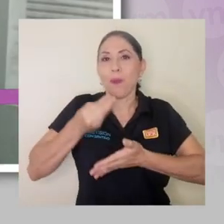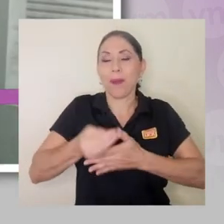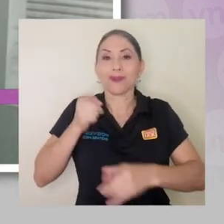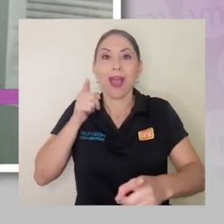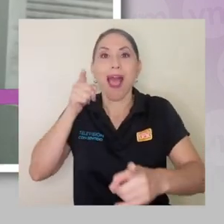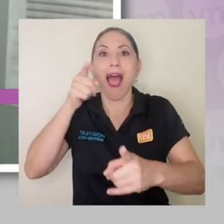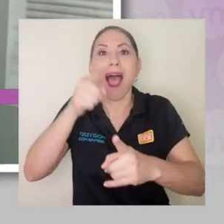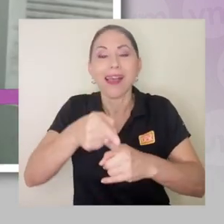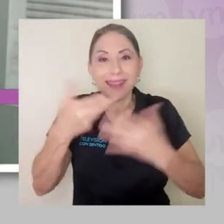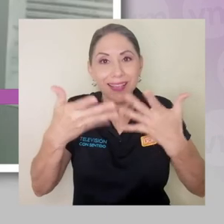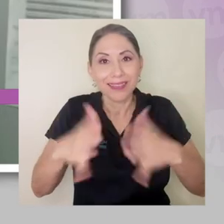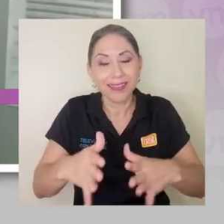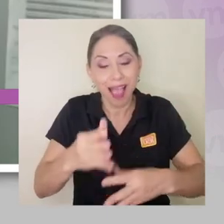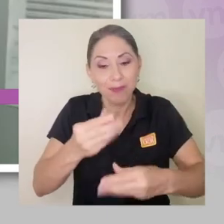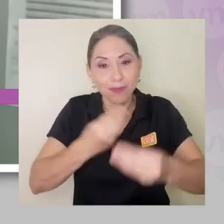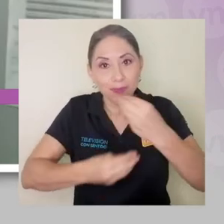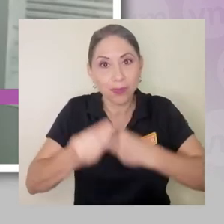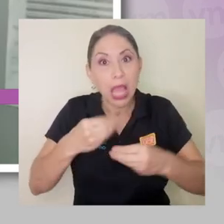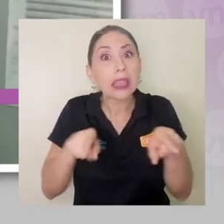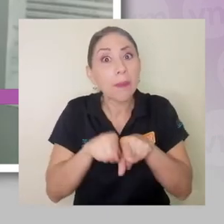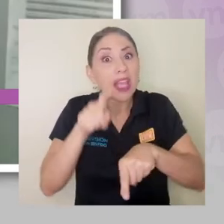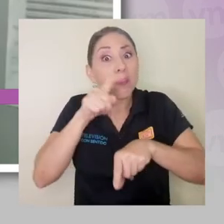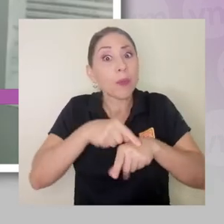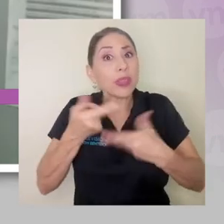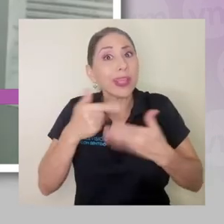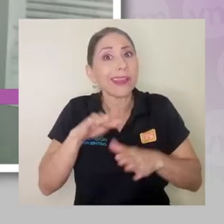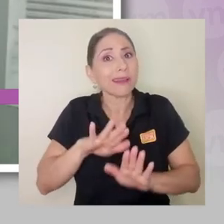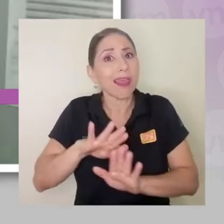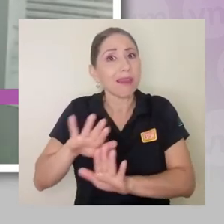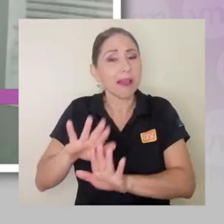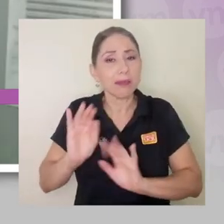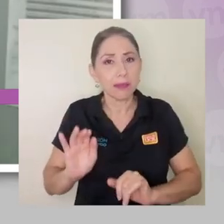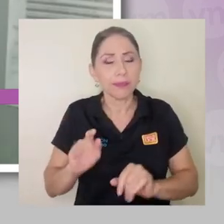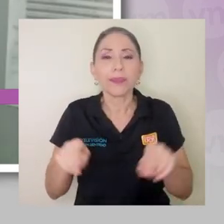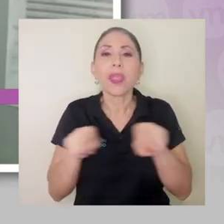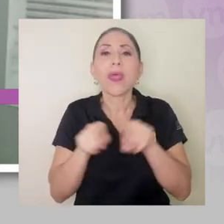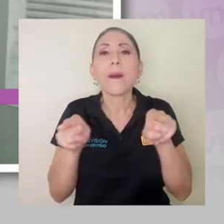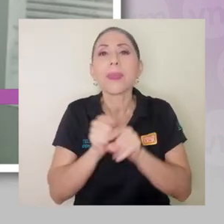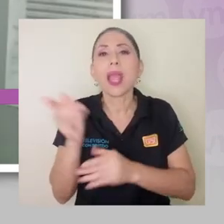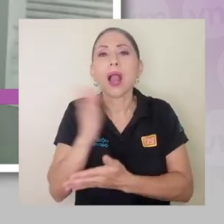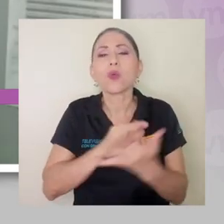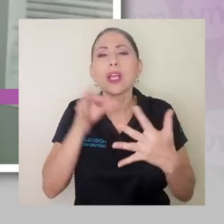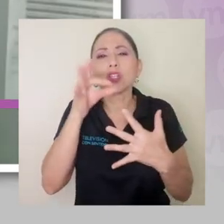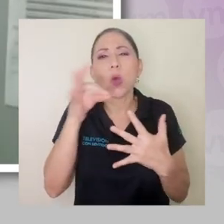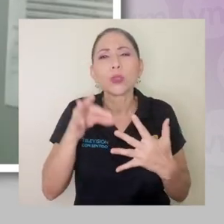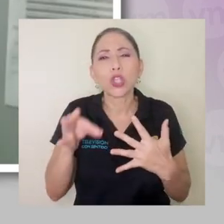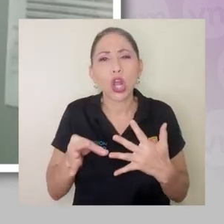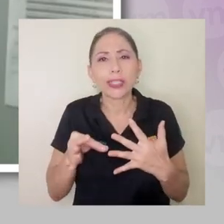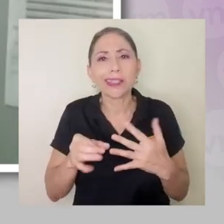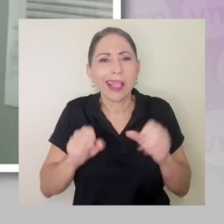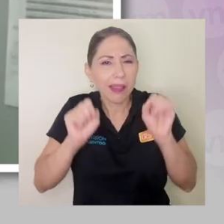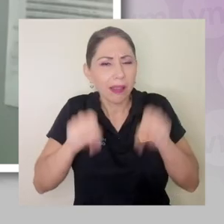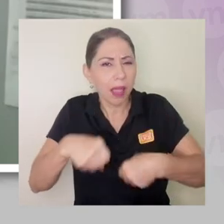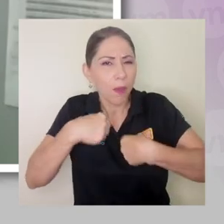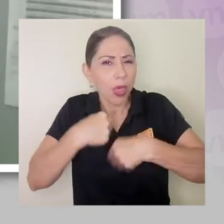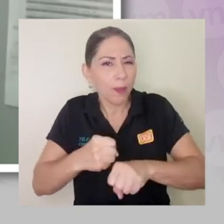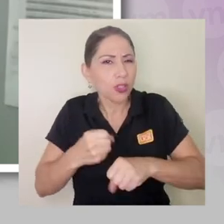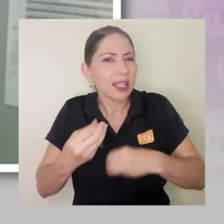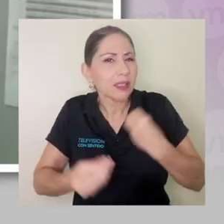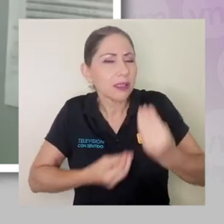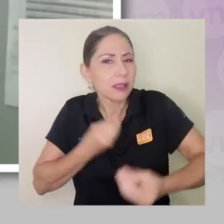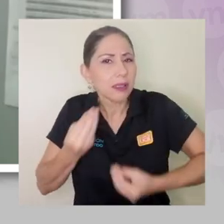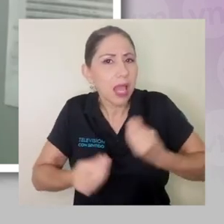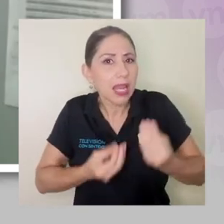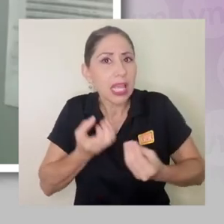estamos comiendo e incluso cuando se desecha, ¿verdad? Y también hay unas opciones de qué podemos hacer si